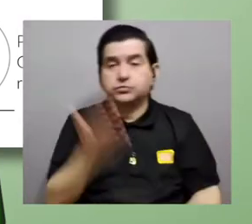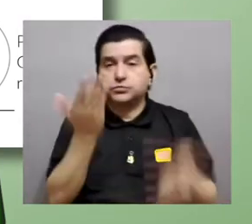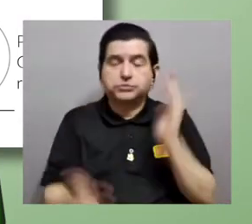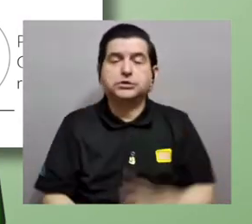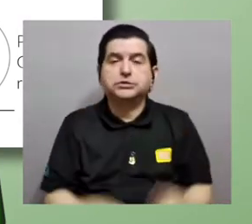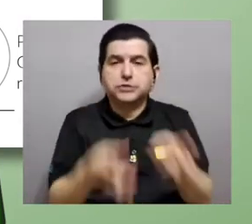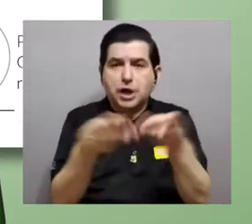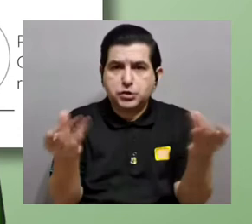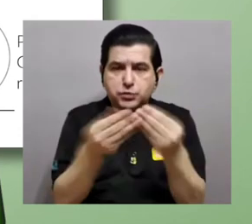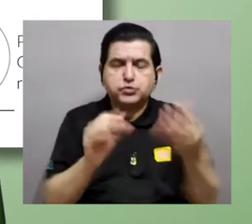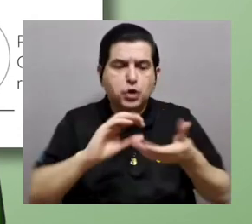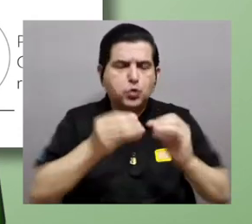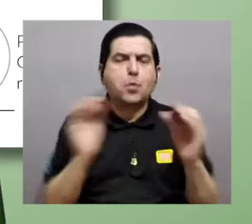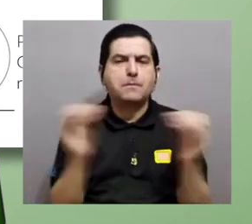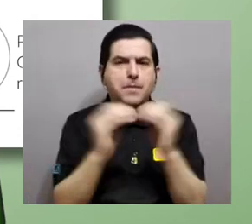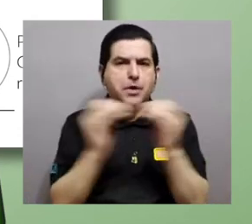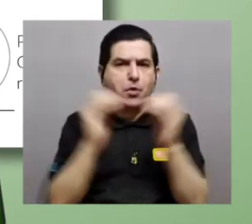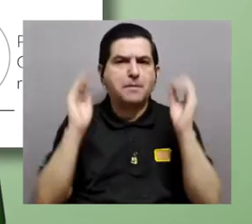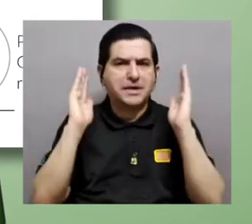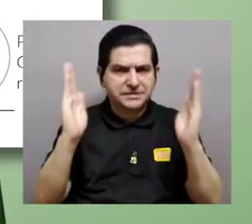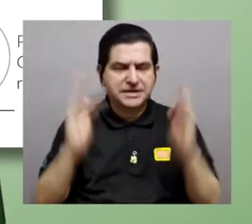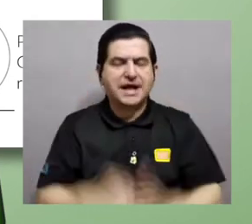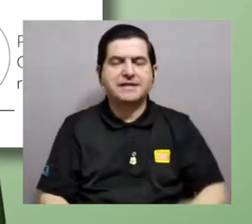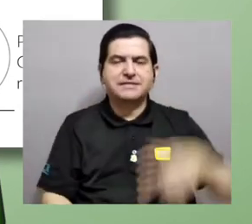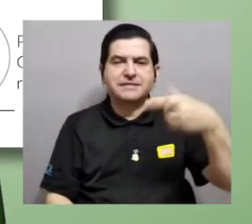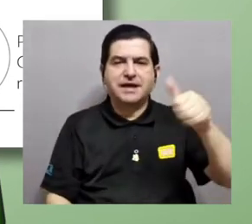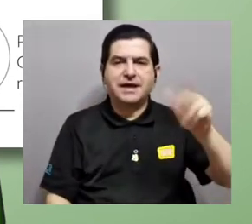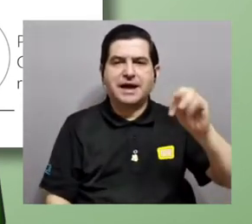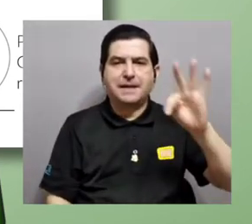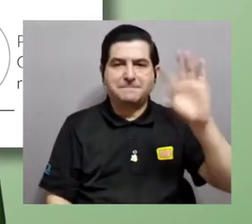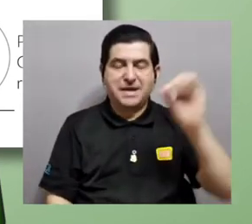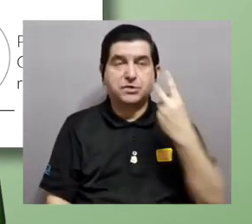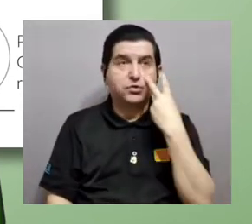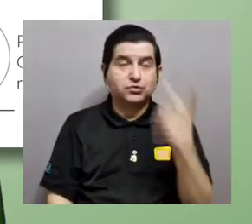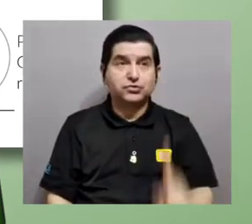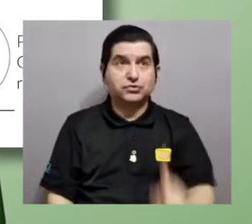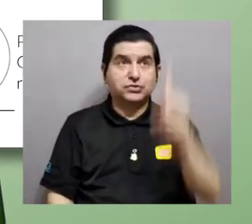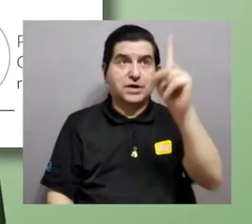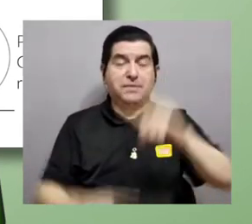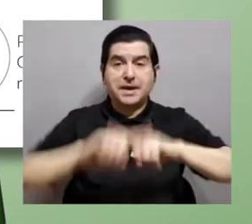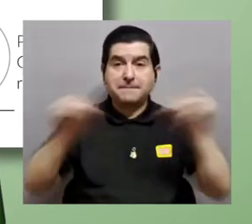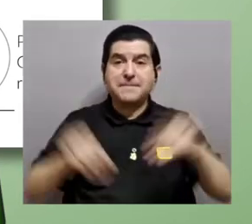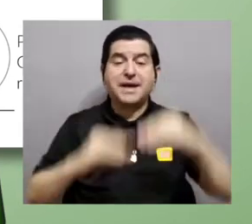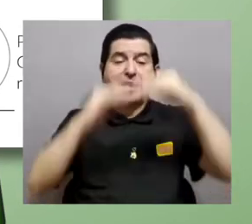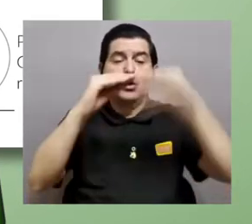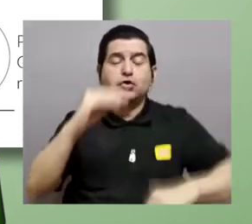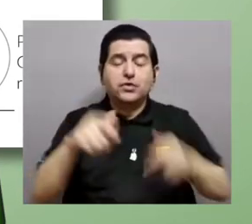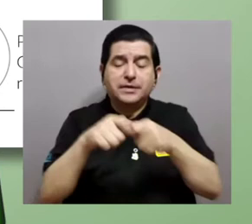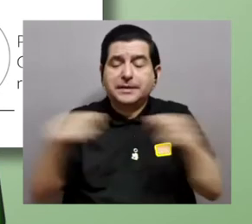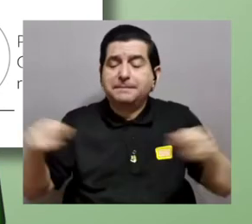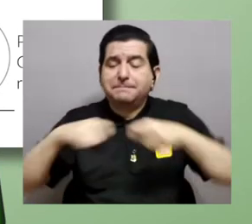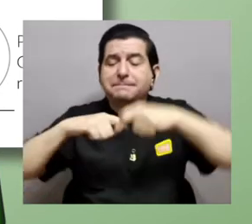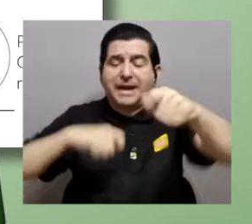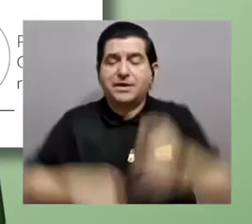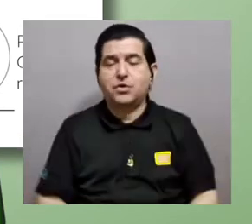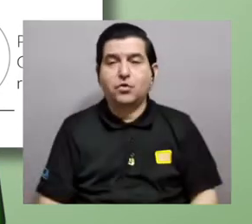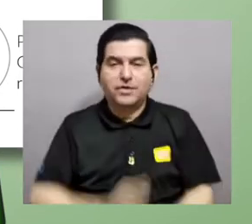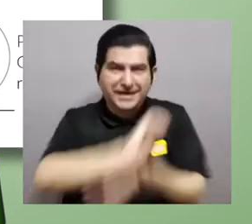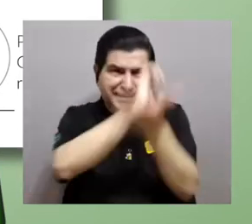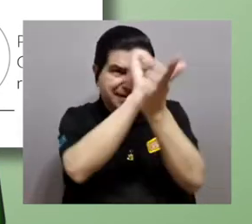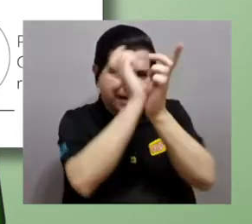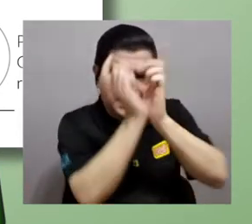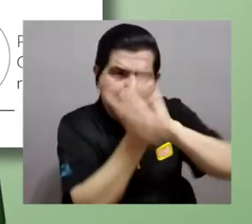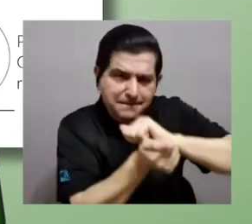producir un número mayor de gametos, como se ve acá arriba, pero gametos de menor tamaño. Es decir, invirtiendo